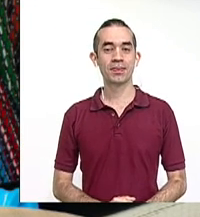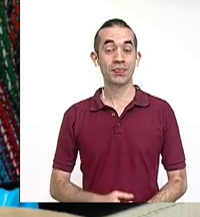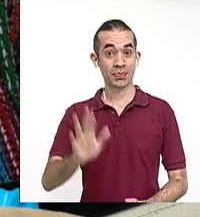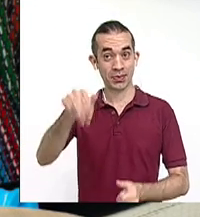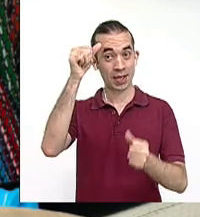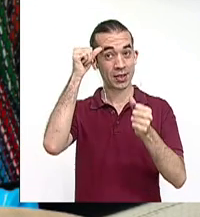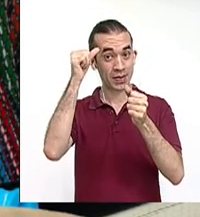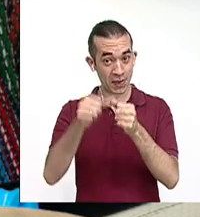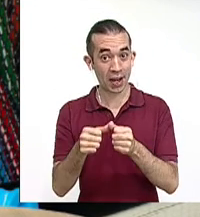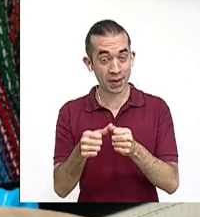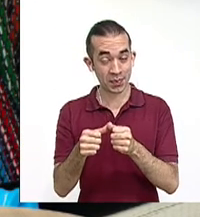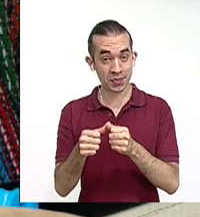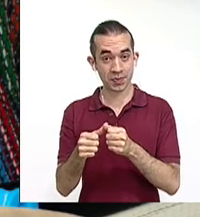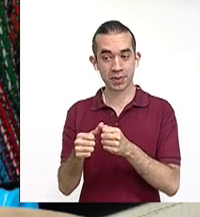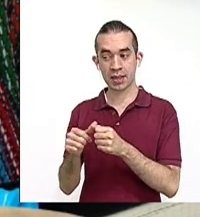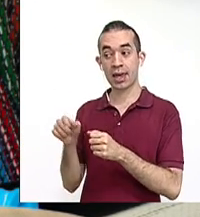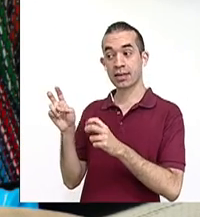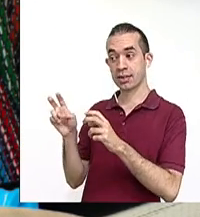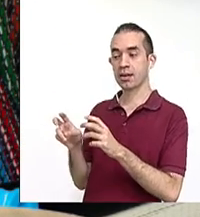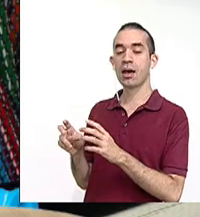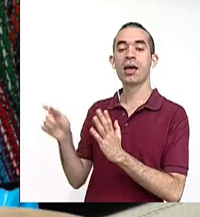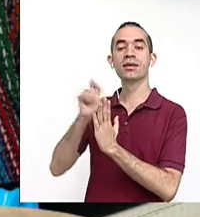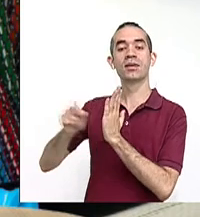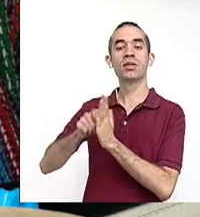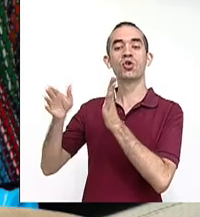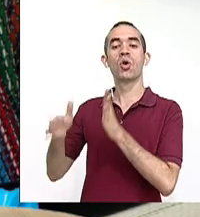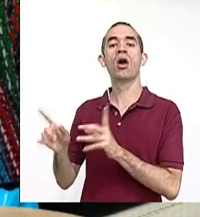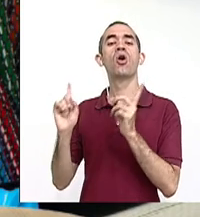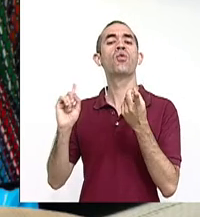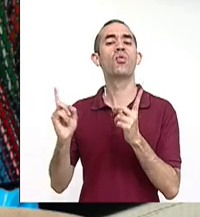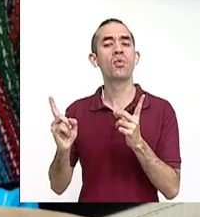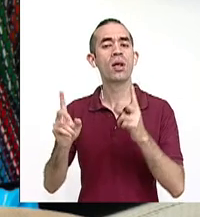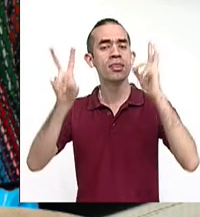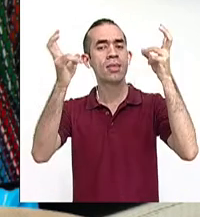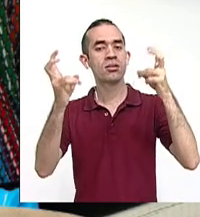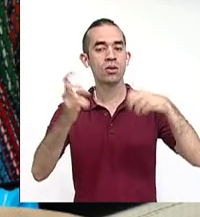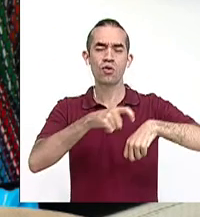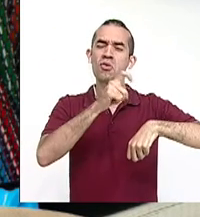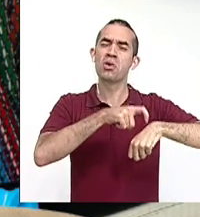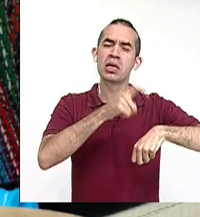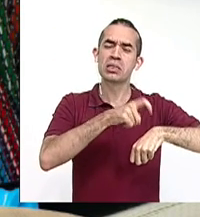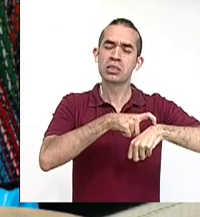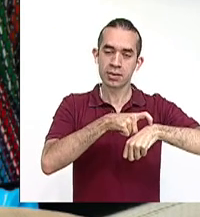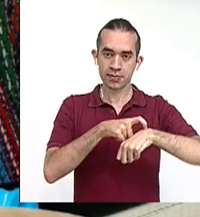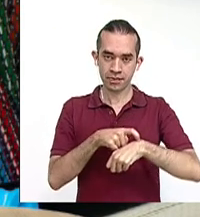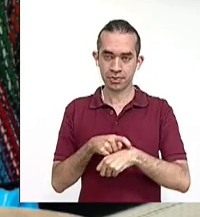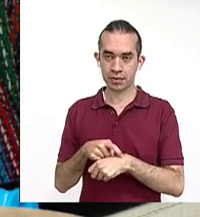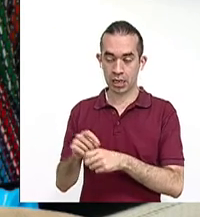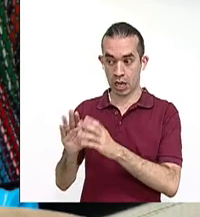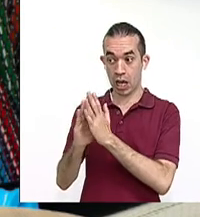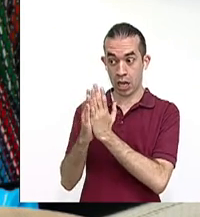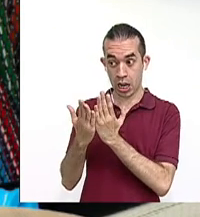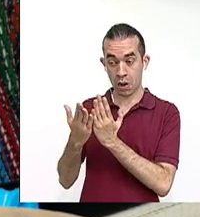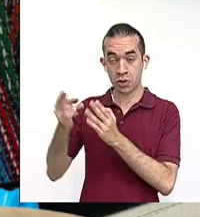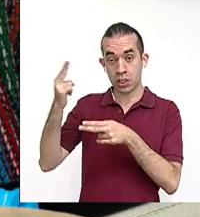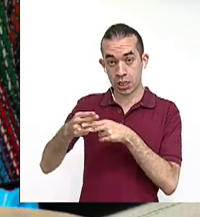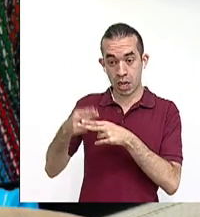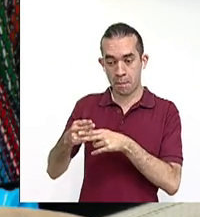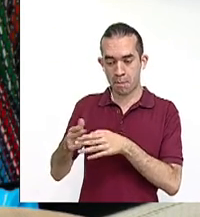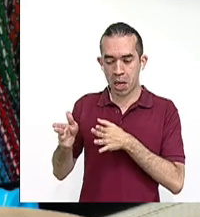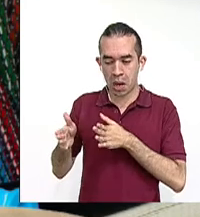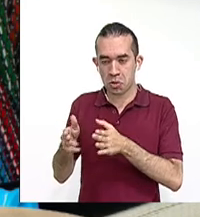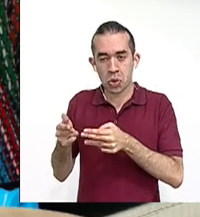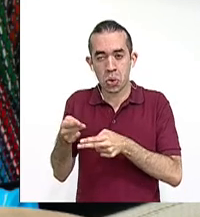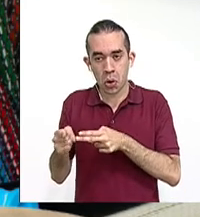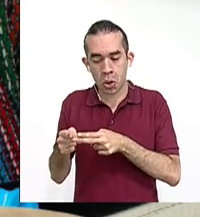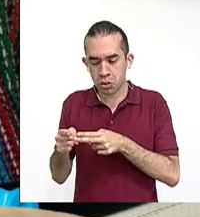Recordemos que vamos a abordar de esta importante escritora el texto que ahora es, Que se encuentra dentro de este libro a lo largo del corto camino, Que vamos a